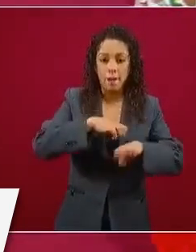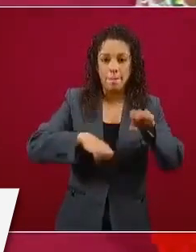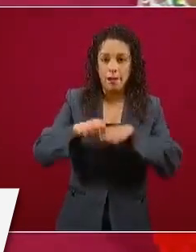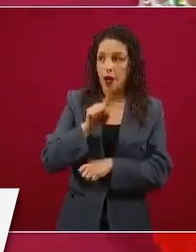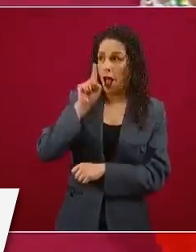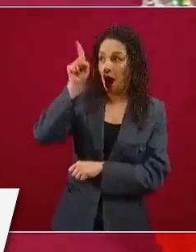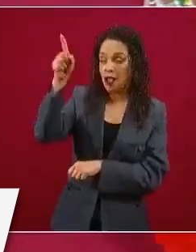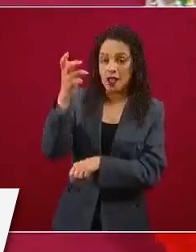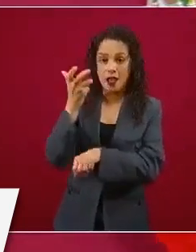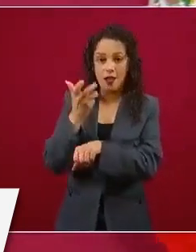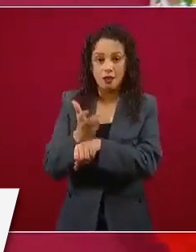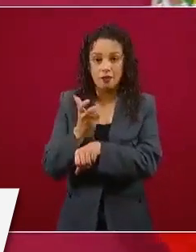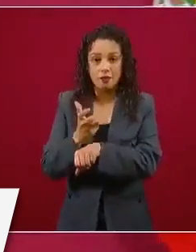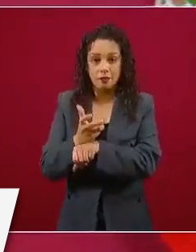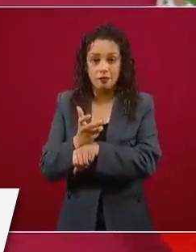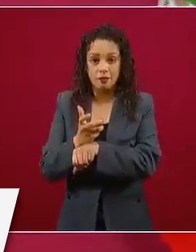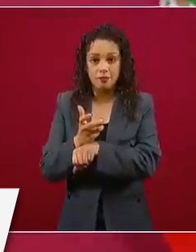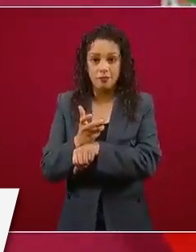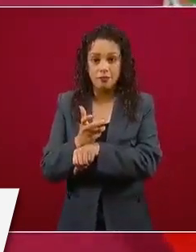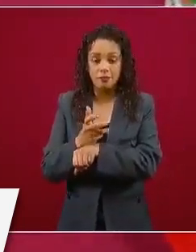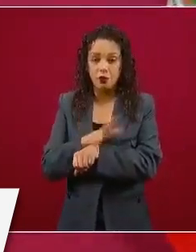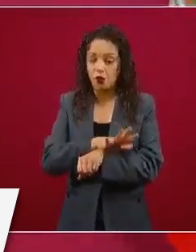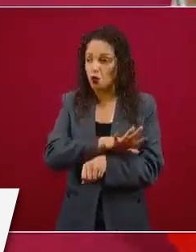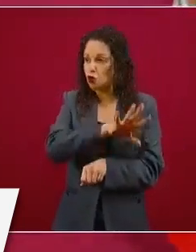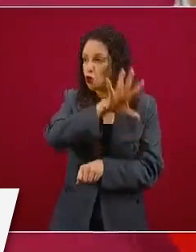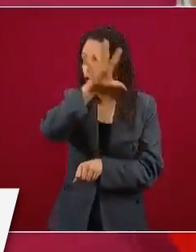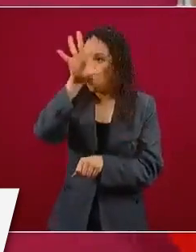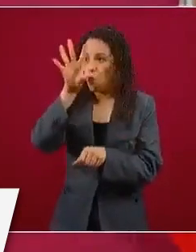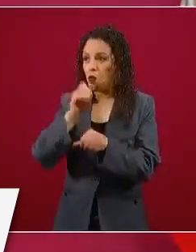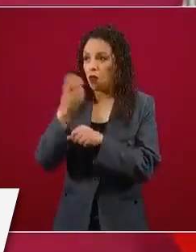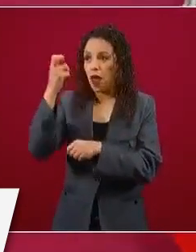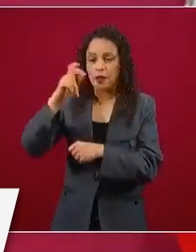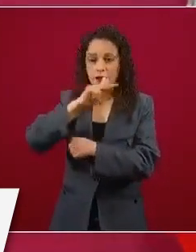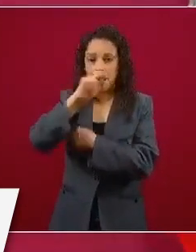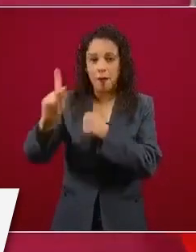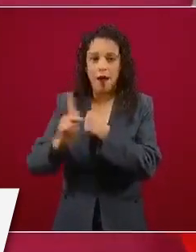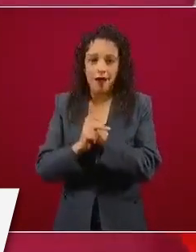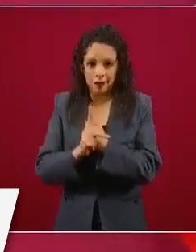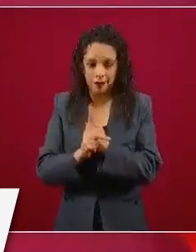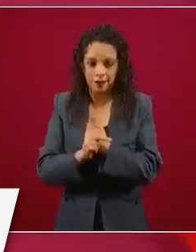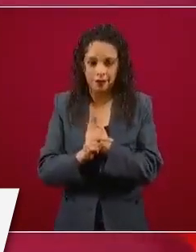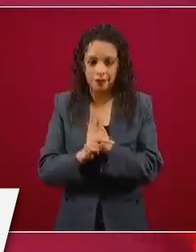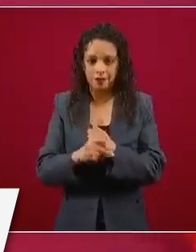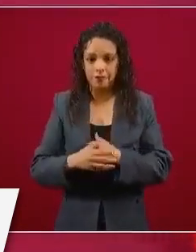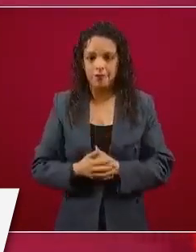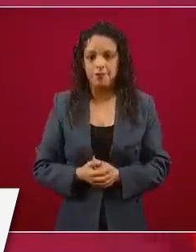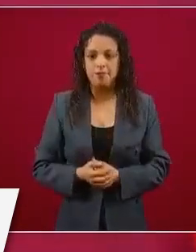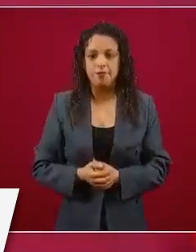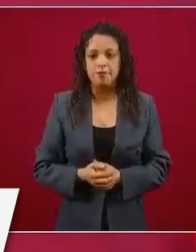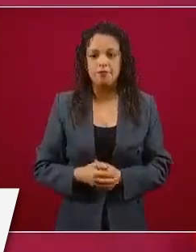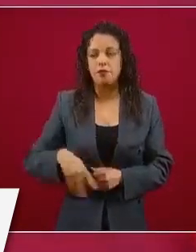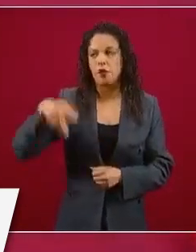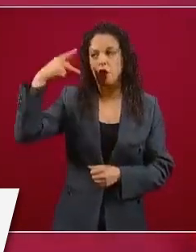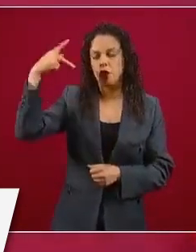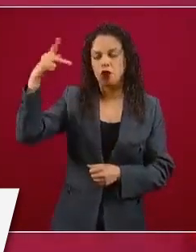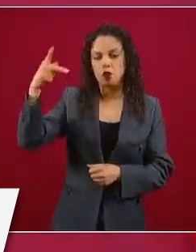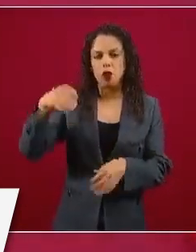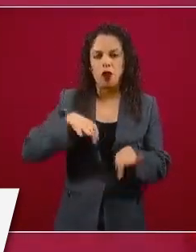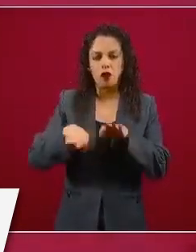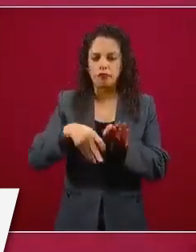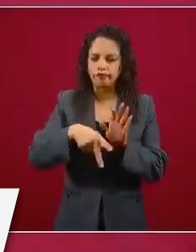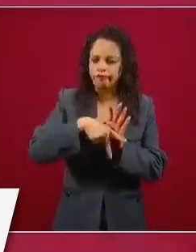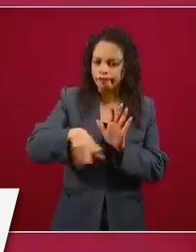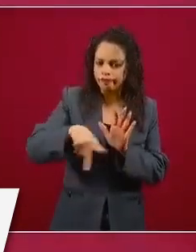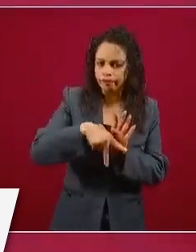estadounidense en general, por los medios de comunicación. Nos trataron con mucho